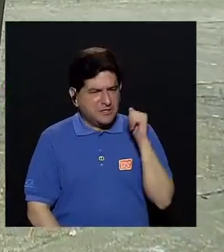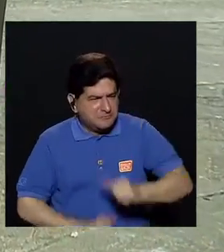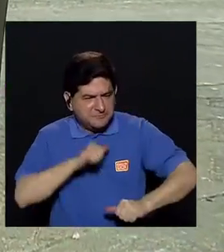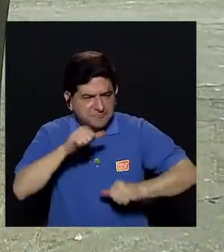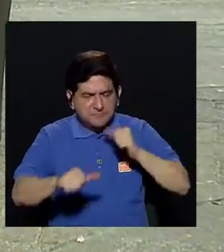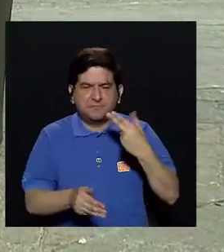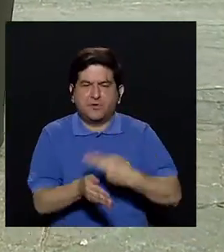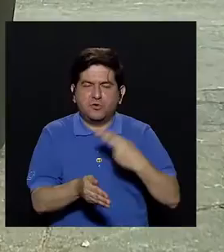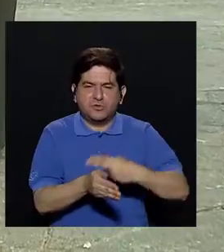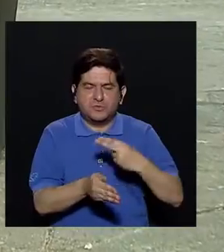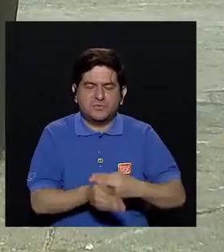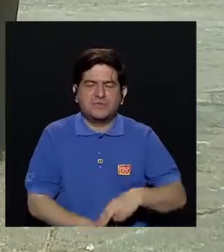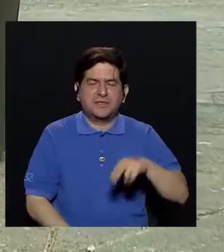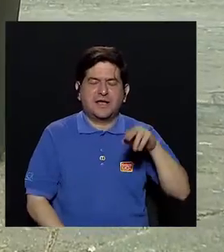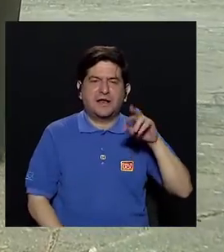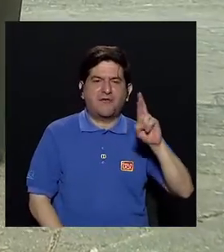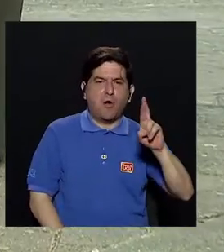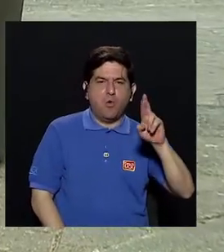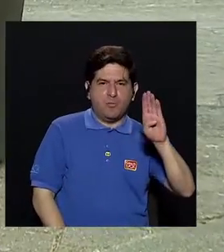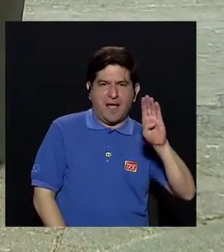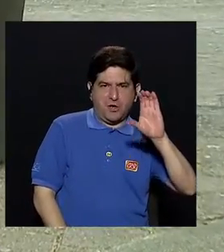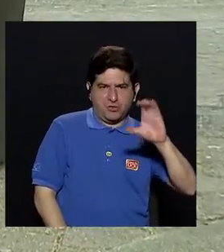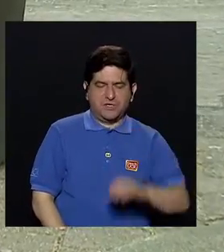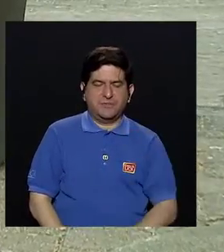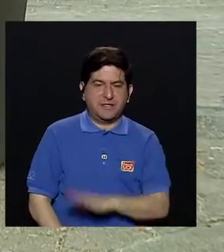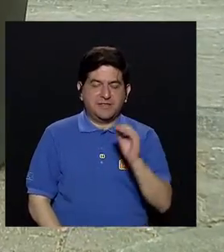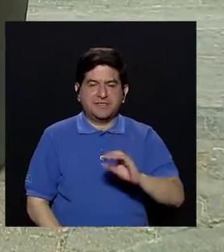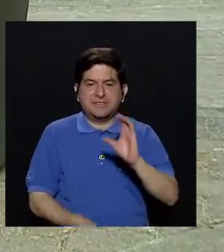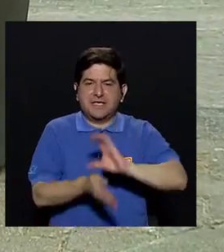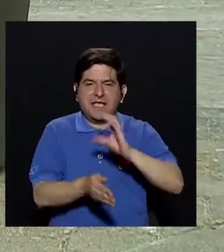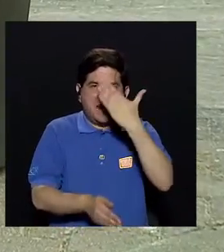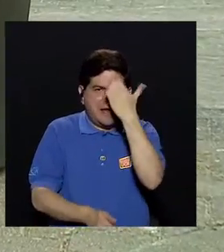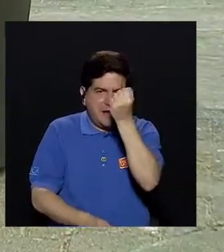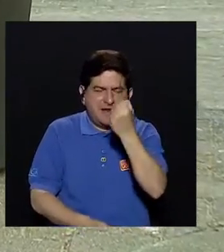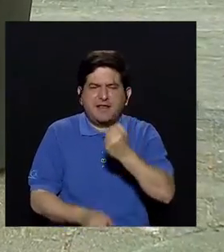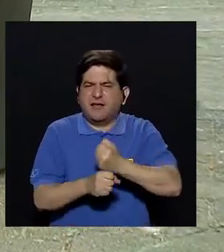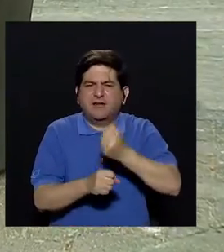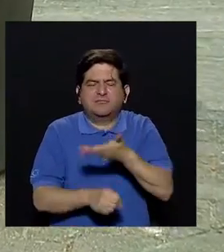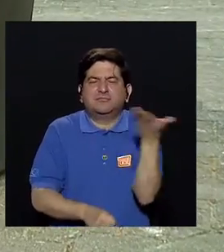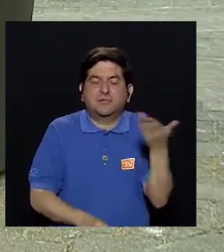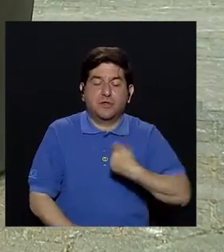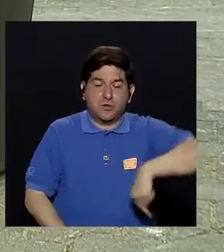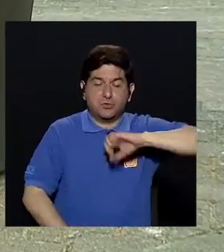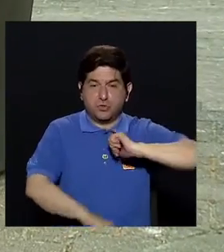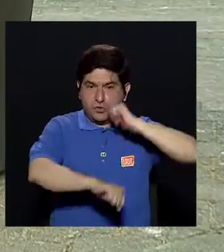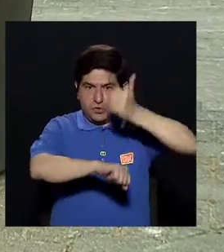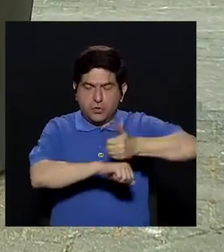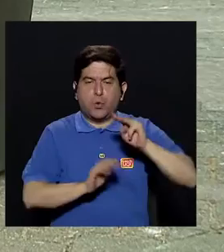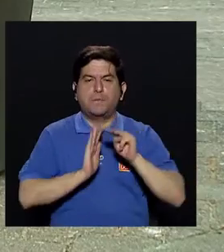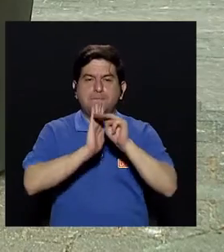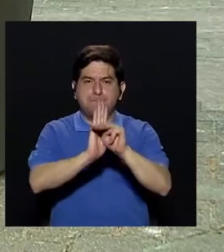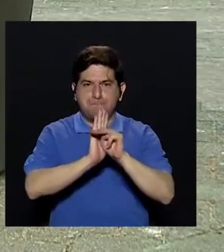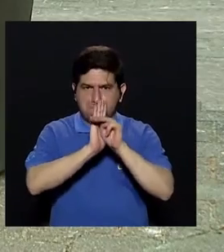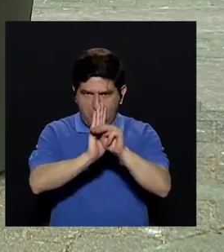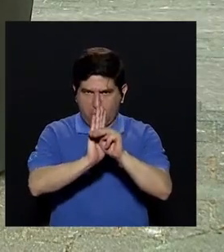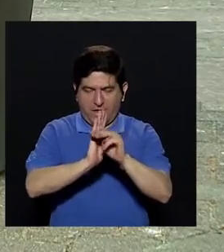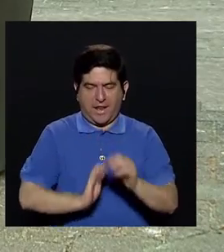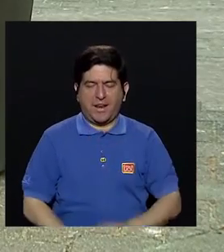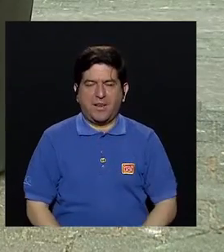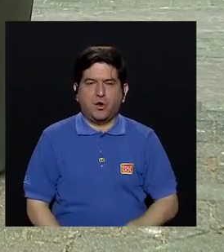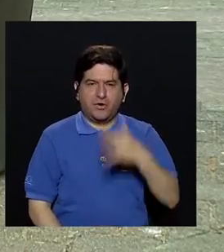esfuerzos que realiza el Hospital Blanco Cervantes y ustedes dentro de la clínica de memoria. Nosotros hemos implementado un modelo